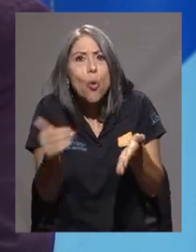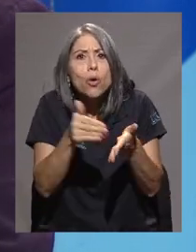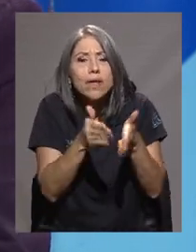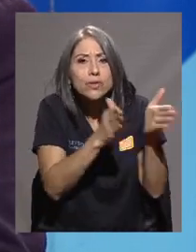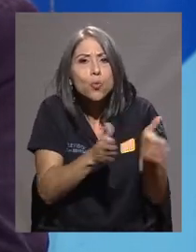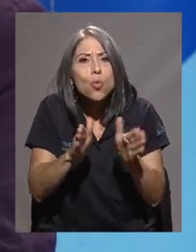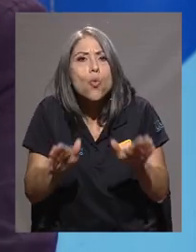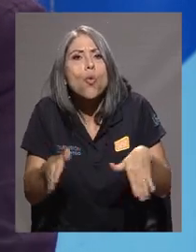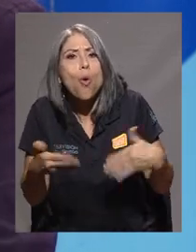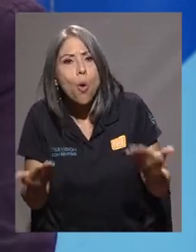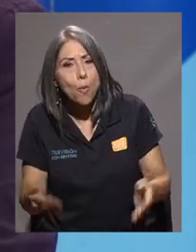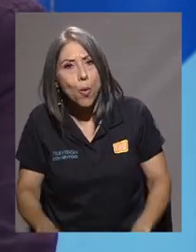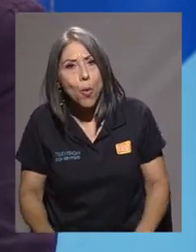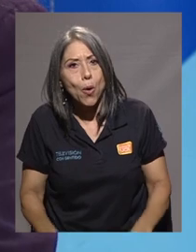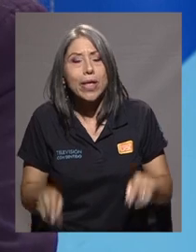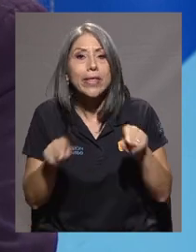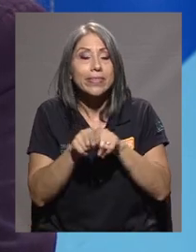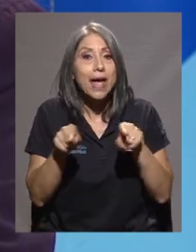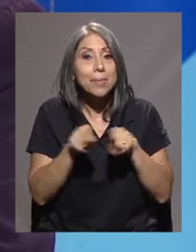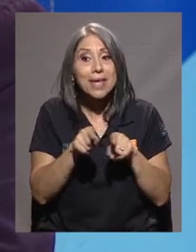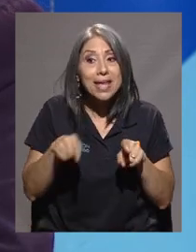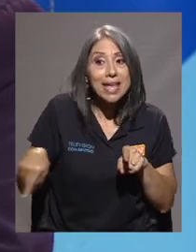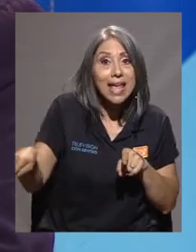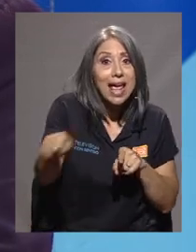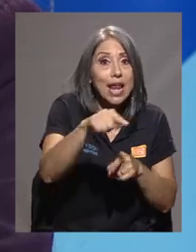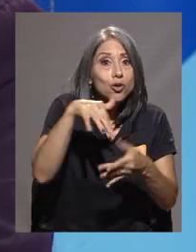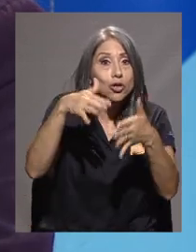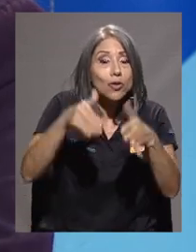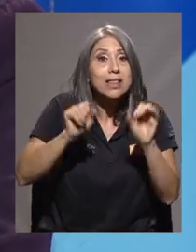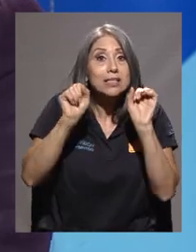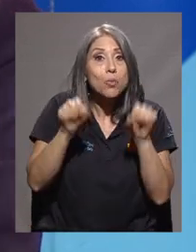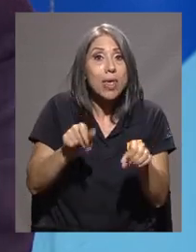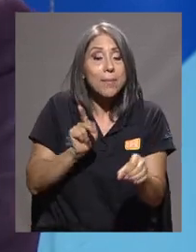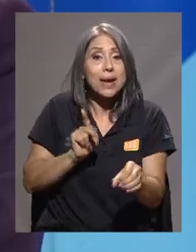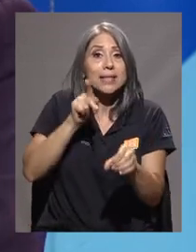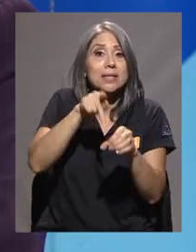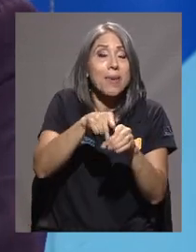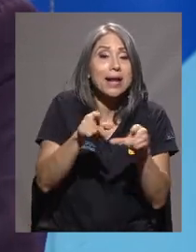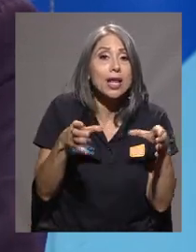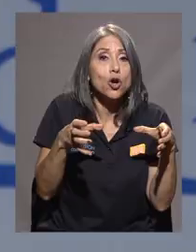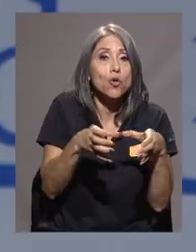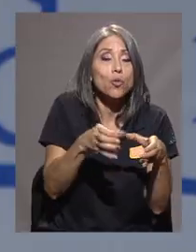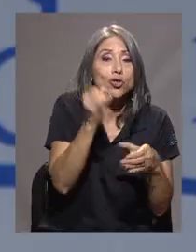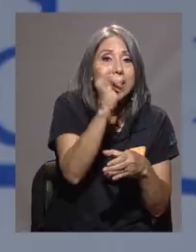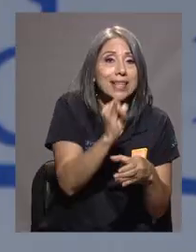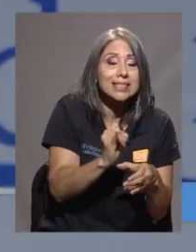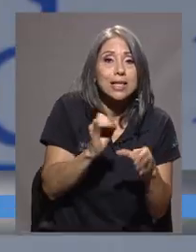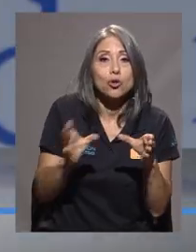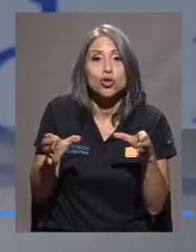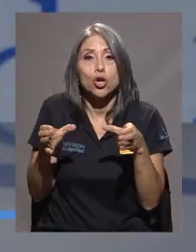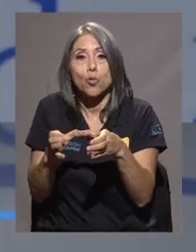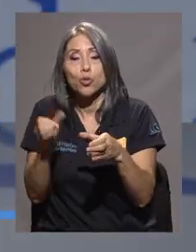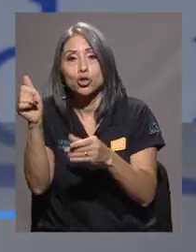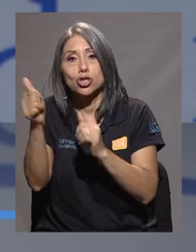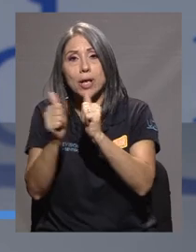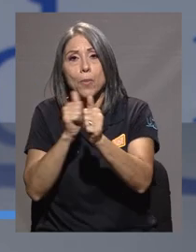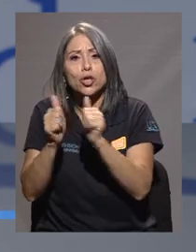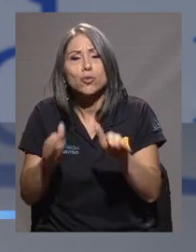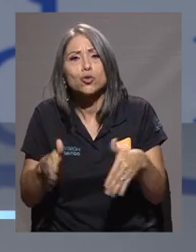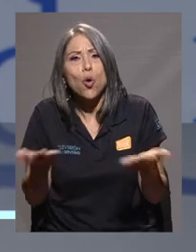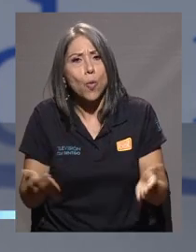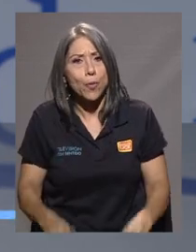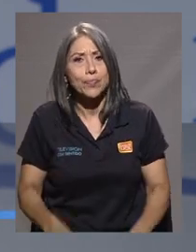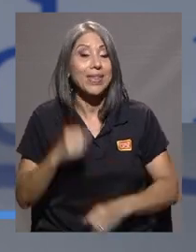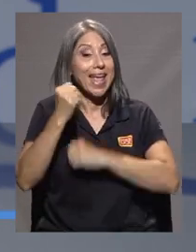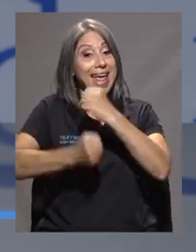dan, inclusive la participación de ellos en grupos artísticos y deportivos de la institución? Bueno, por ejemplo, el año